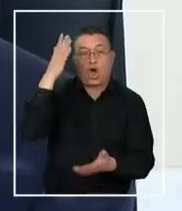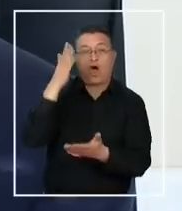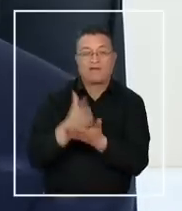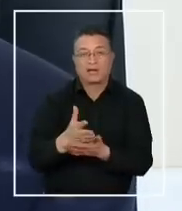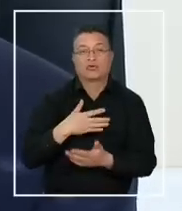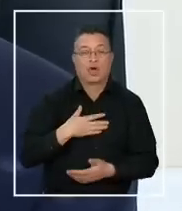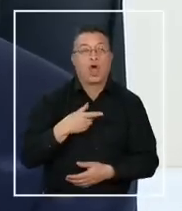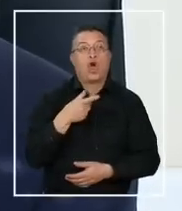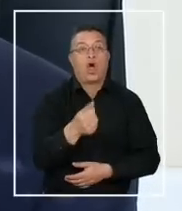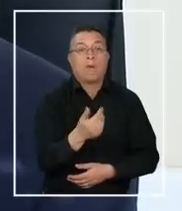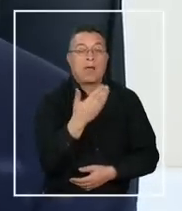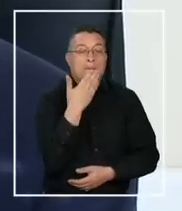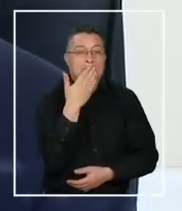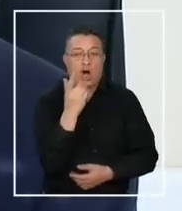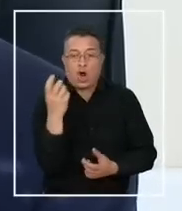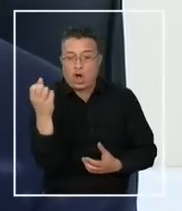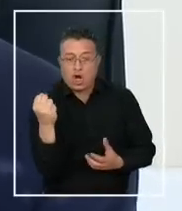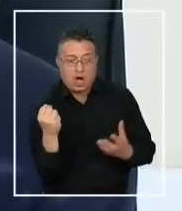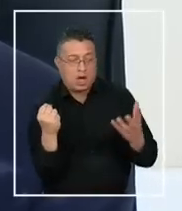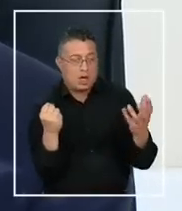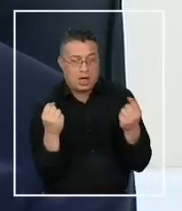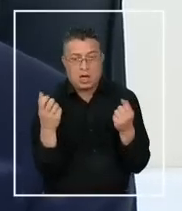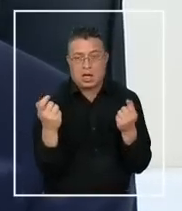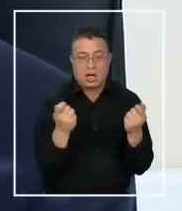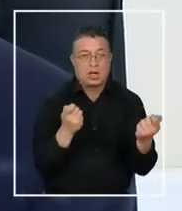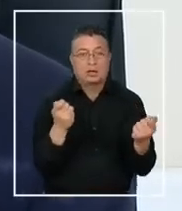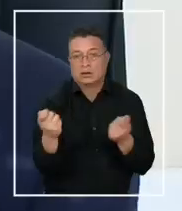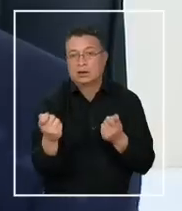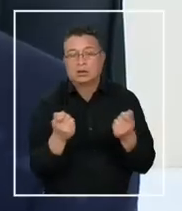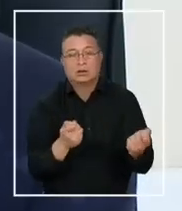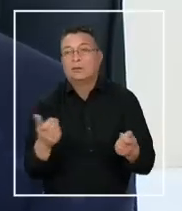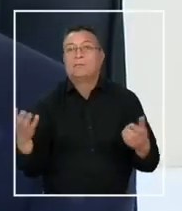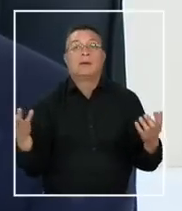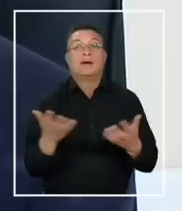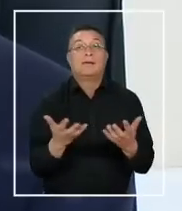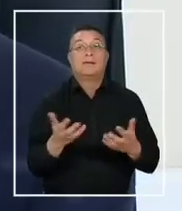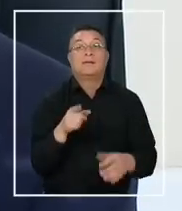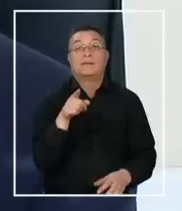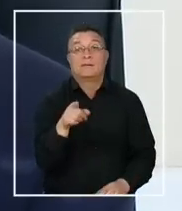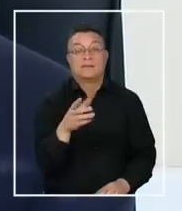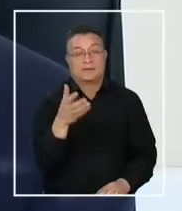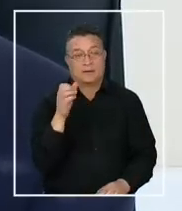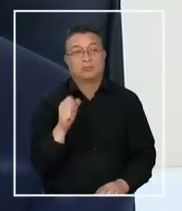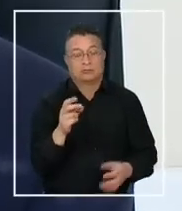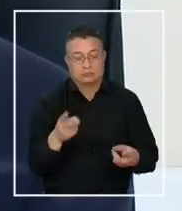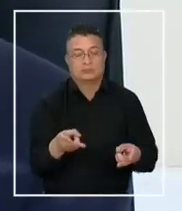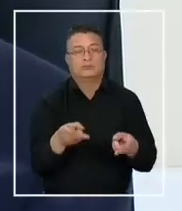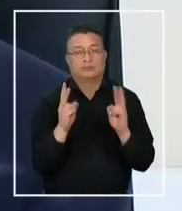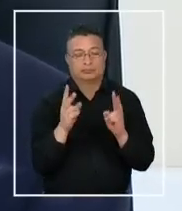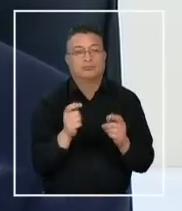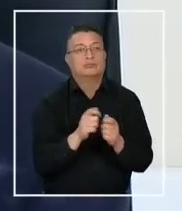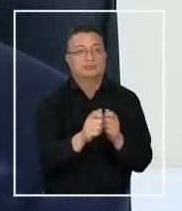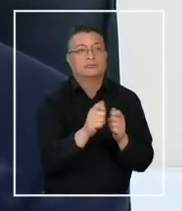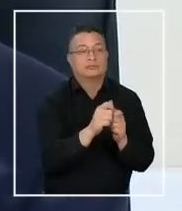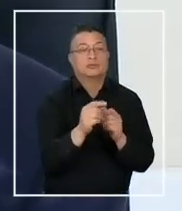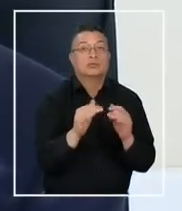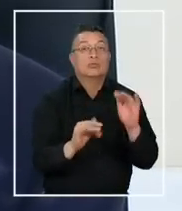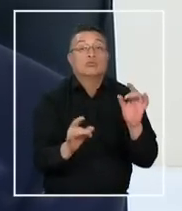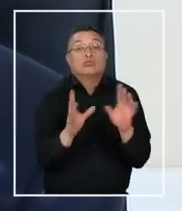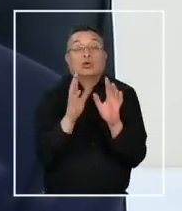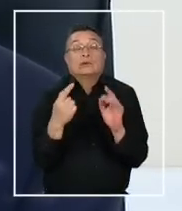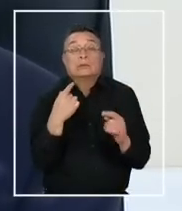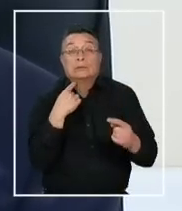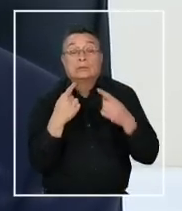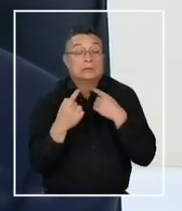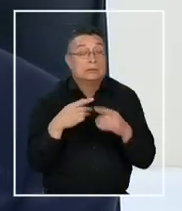hacer el mejor uso y más eficiente uso de los recursos para que así haya disponibilidad para los imponderables que hay